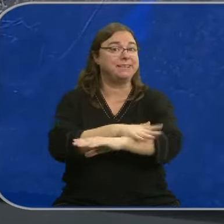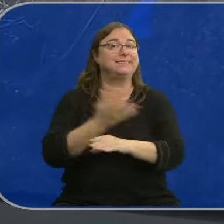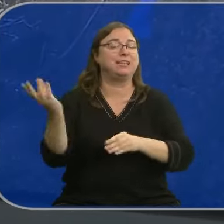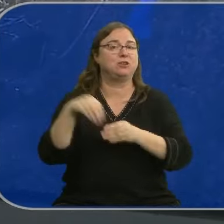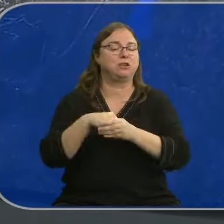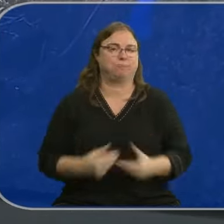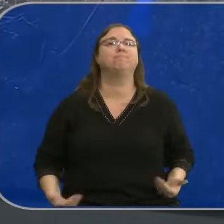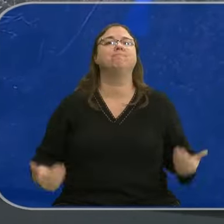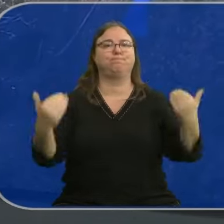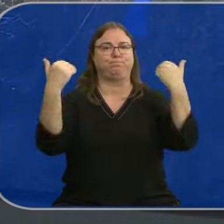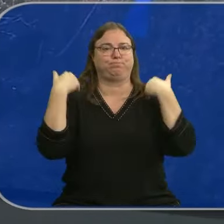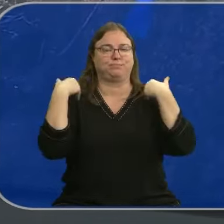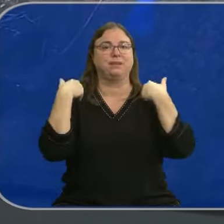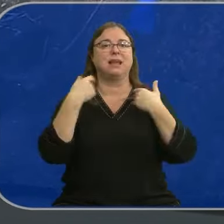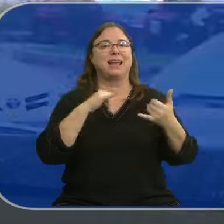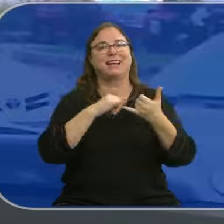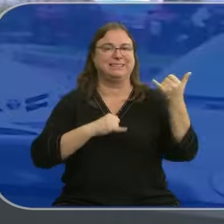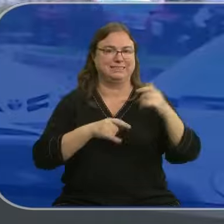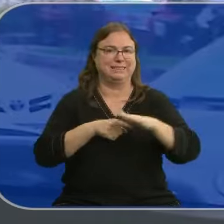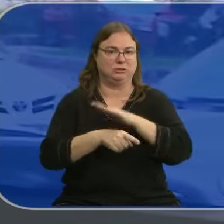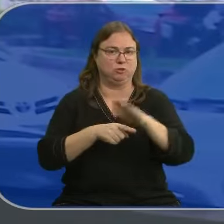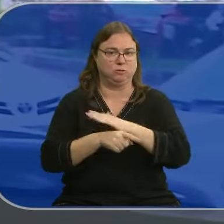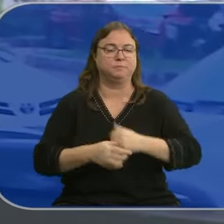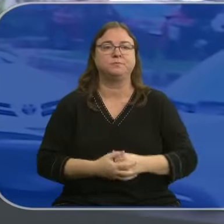fuera el responsable de la gestión de la crisis. Andrea.